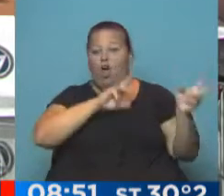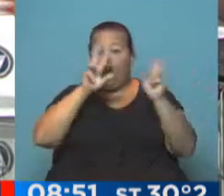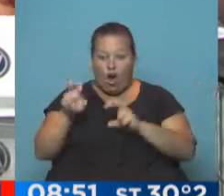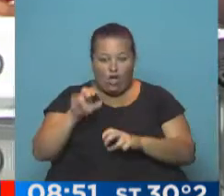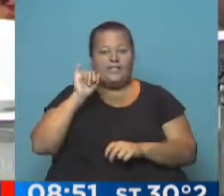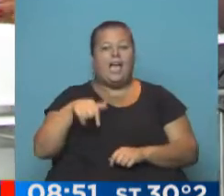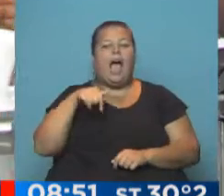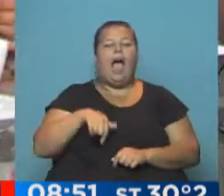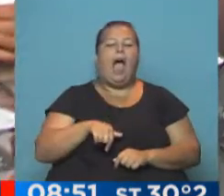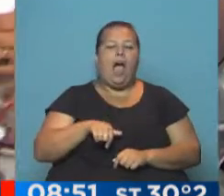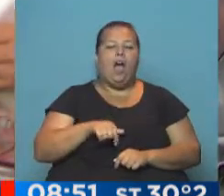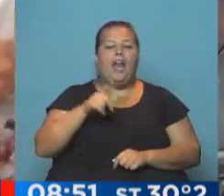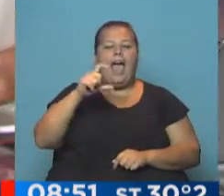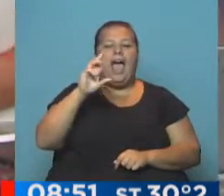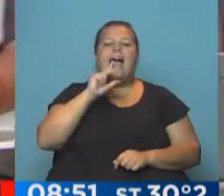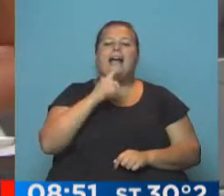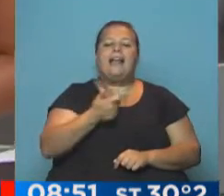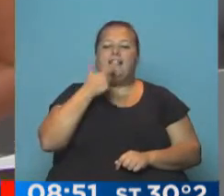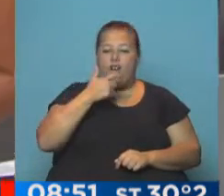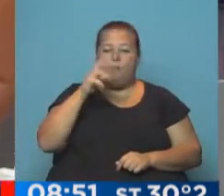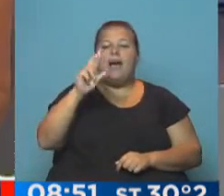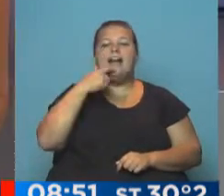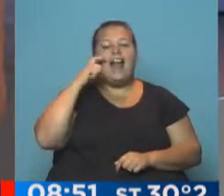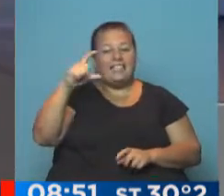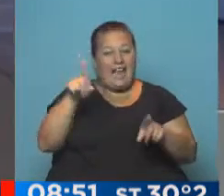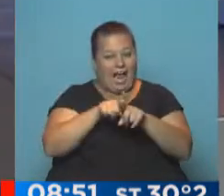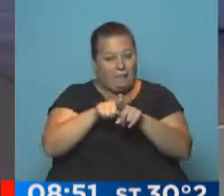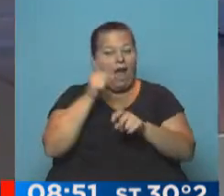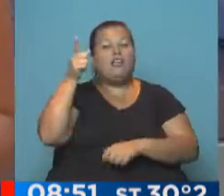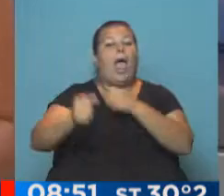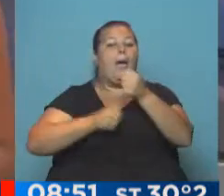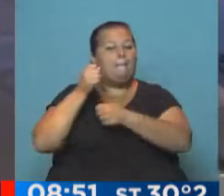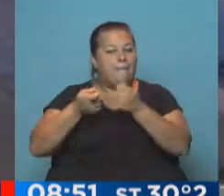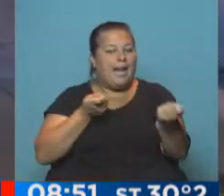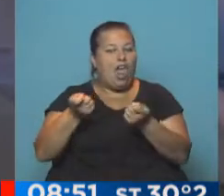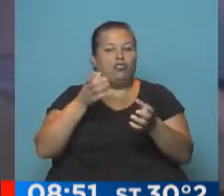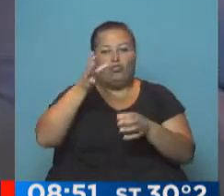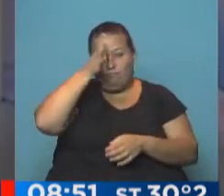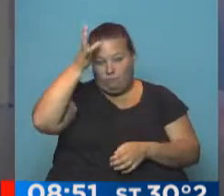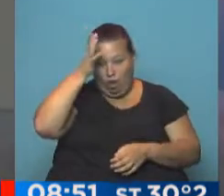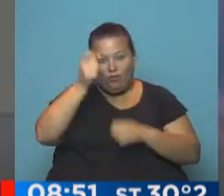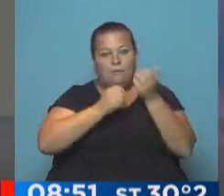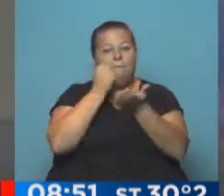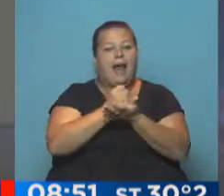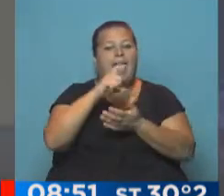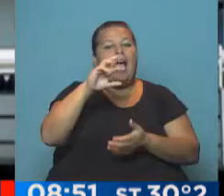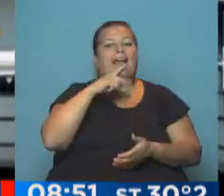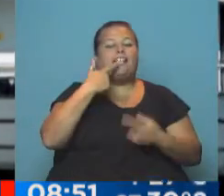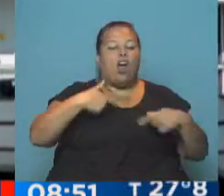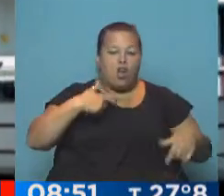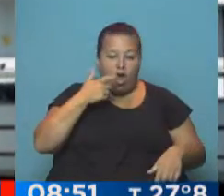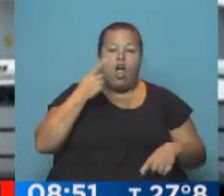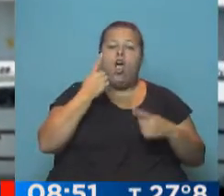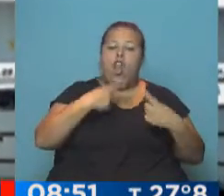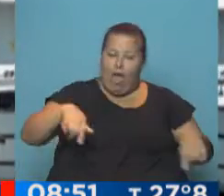Sí, nos vamos ahora a Cresta Roja, porque RACIC Hermanos, recordemos, es la empresa que comercializa los pollos de Cresta Roja, tiene novedades. Todavía no